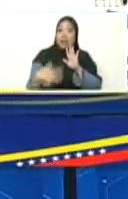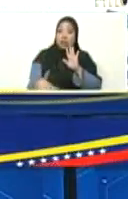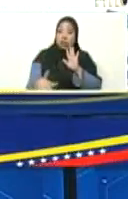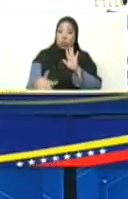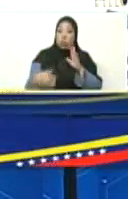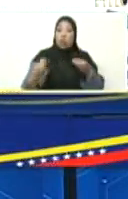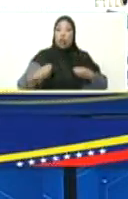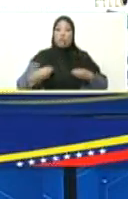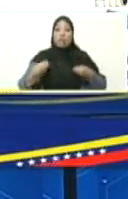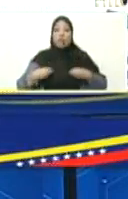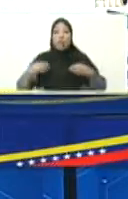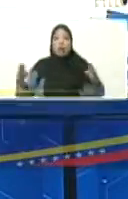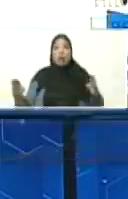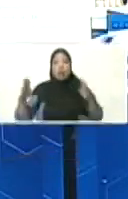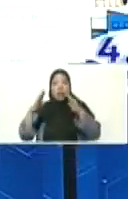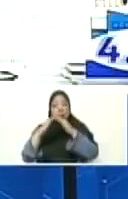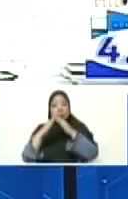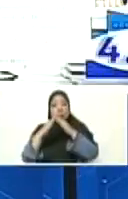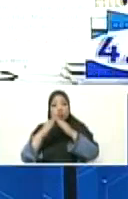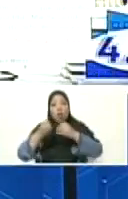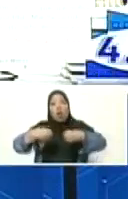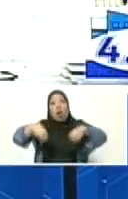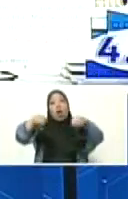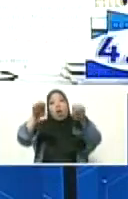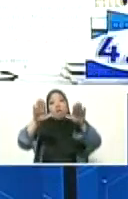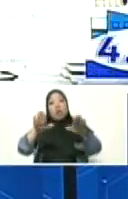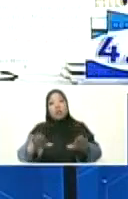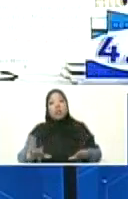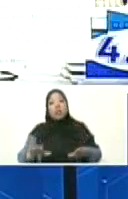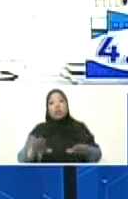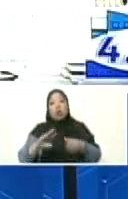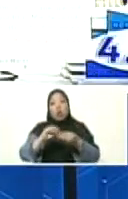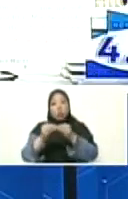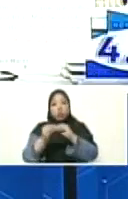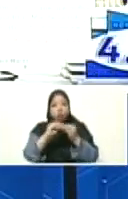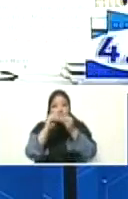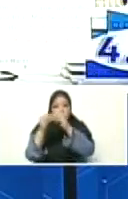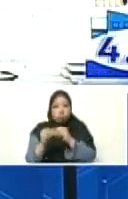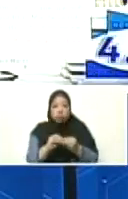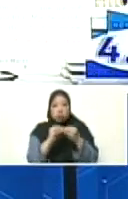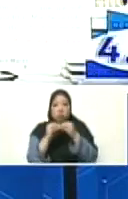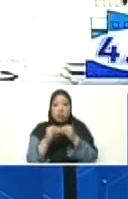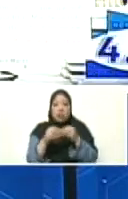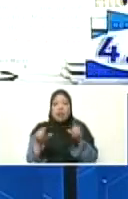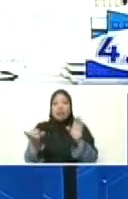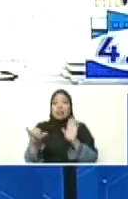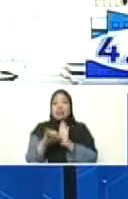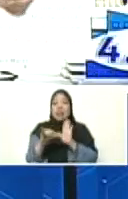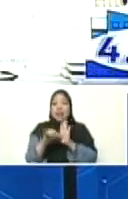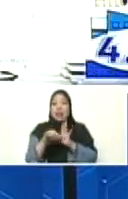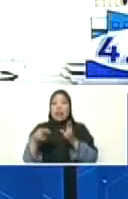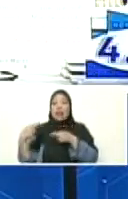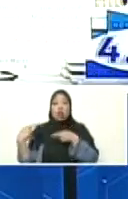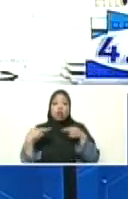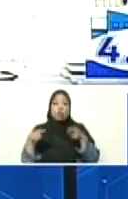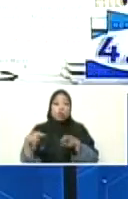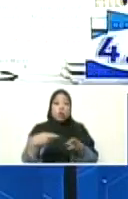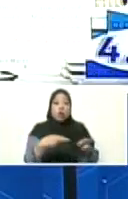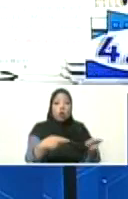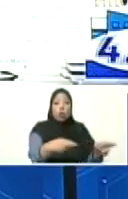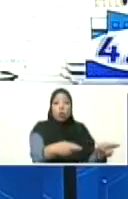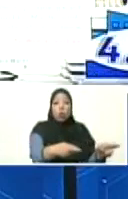los iban dejando a donde pudieran acomodarse, en las quebradas, en las montañas,